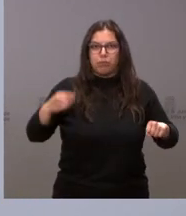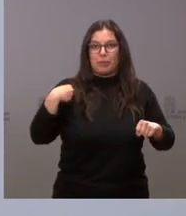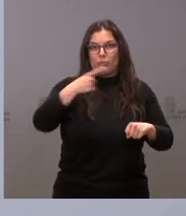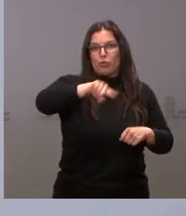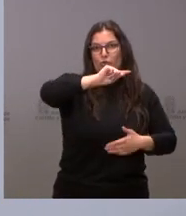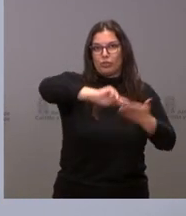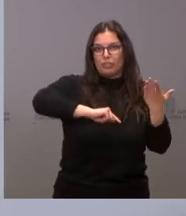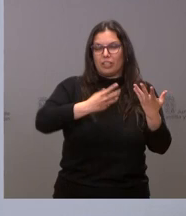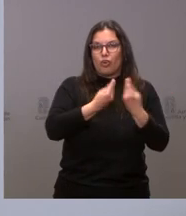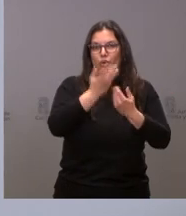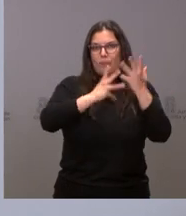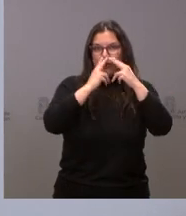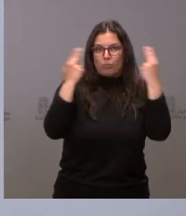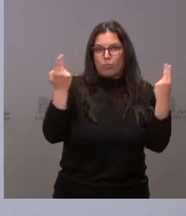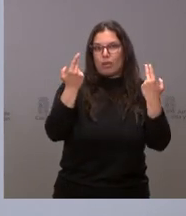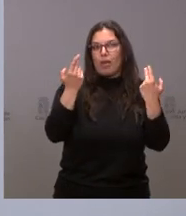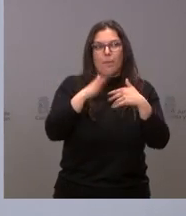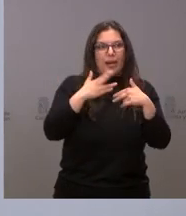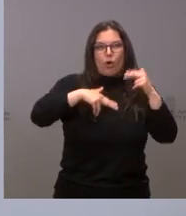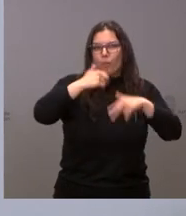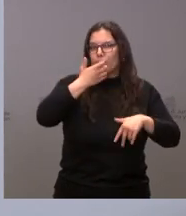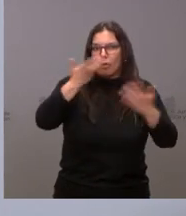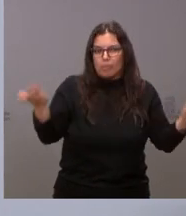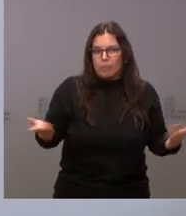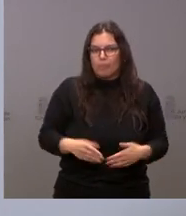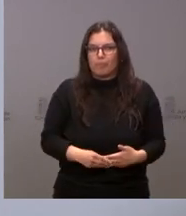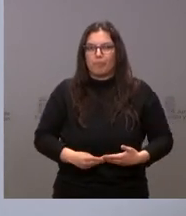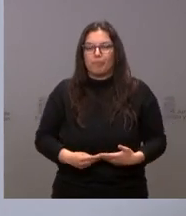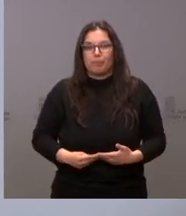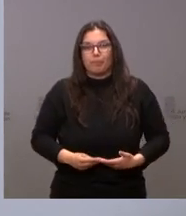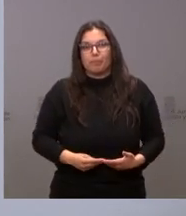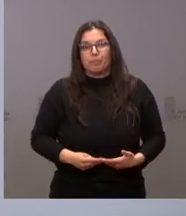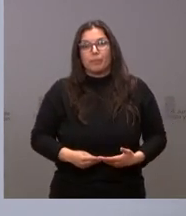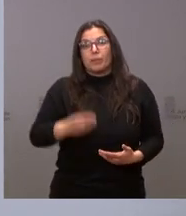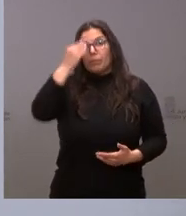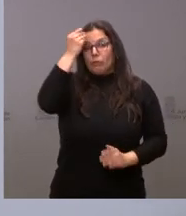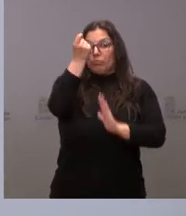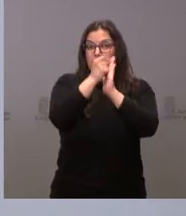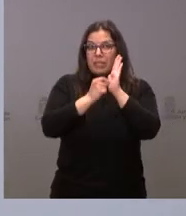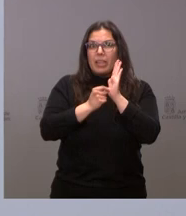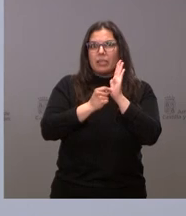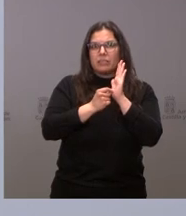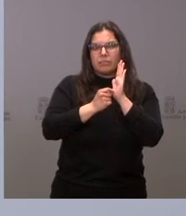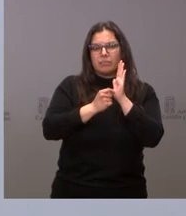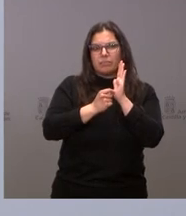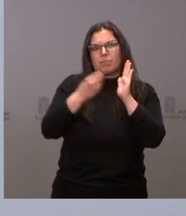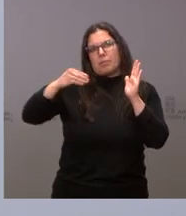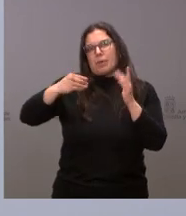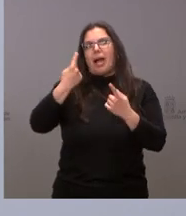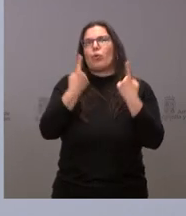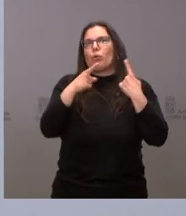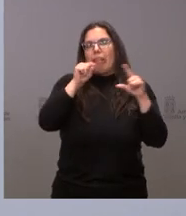contrata con la Administración pública de manera importante. Yo creo que este paquete y algunas medidas, porque he